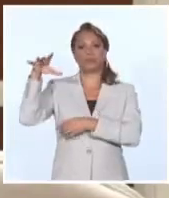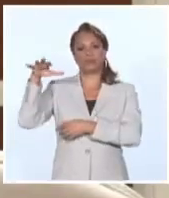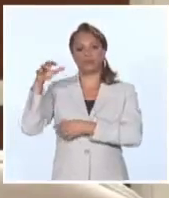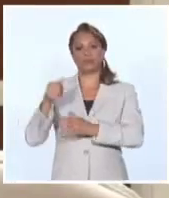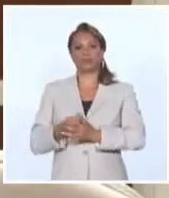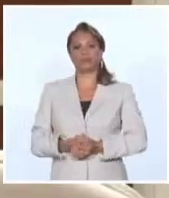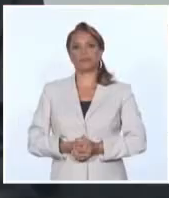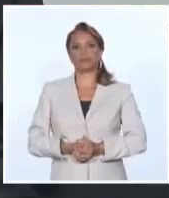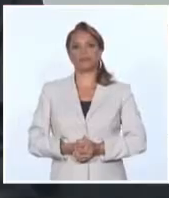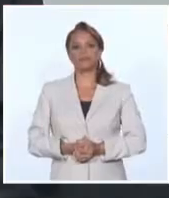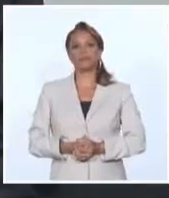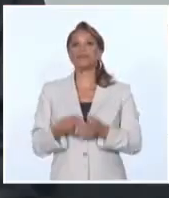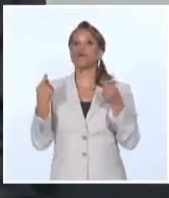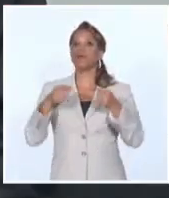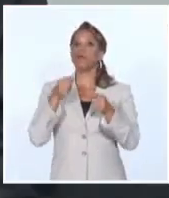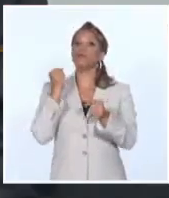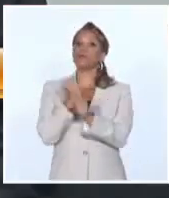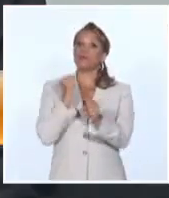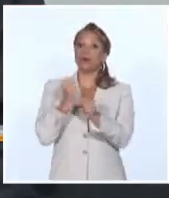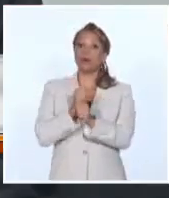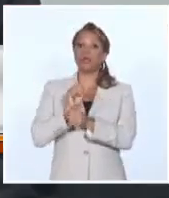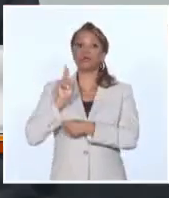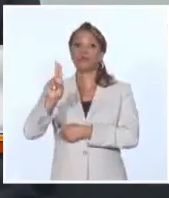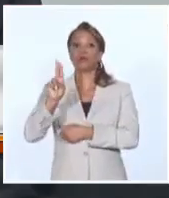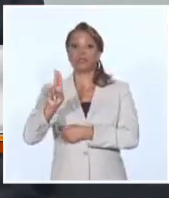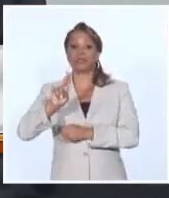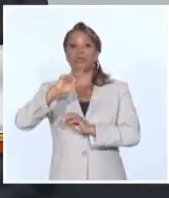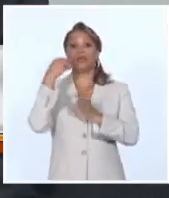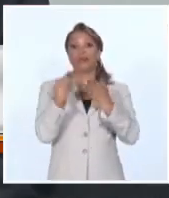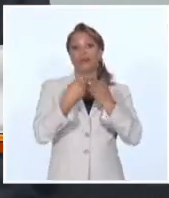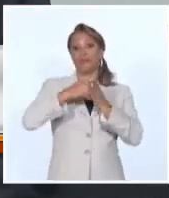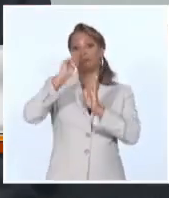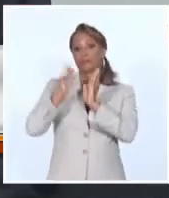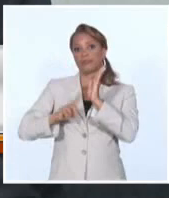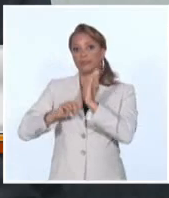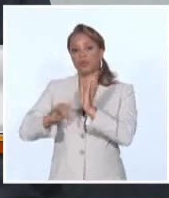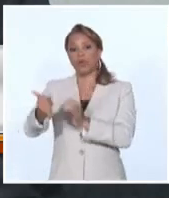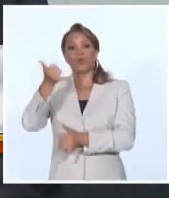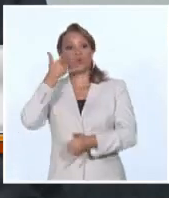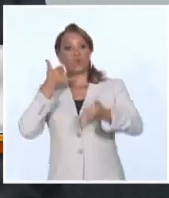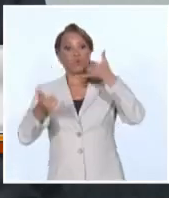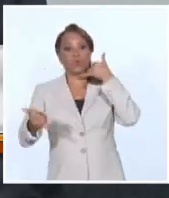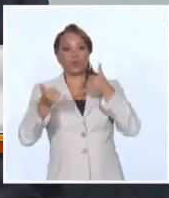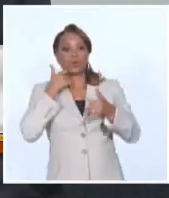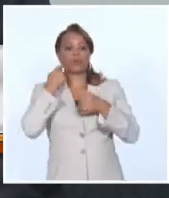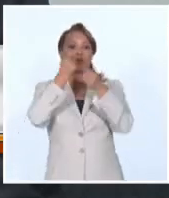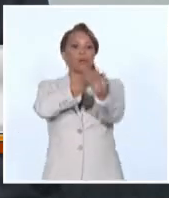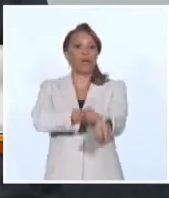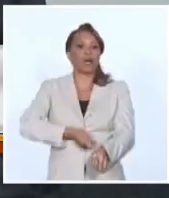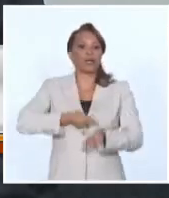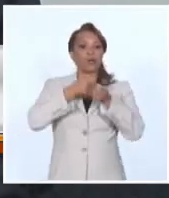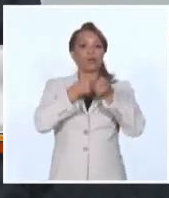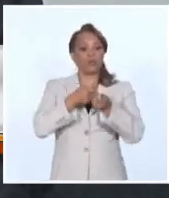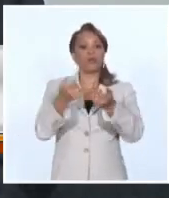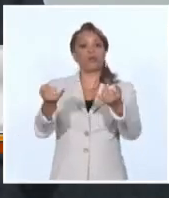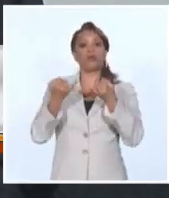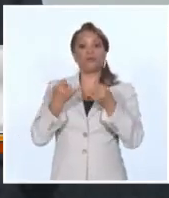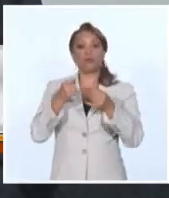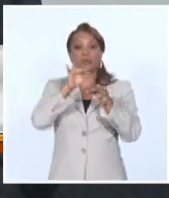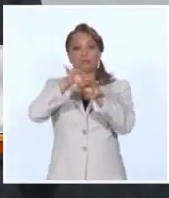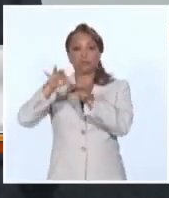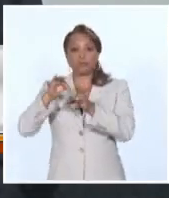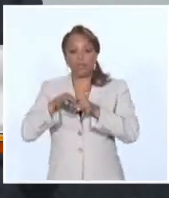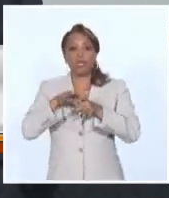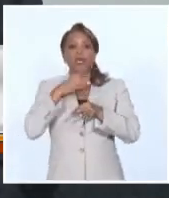Ahora hay que trabajar juntos, servicio eléctrico, comunicaciones, la agricultura actualizando plantaciones y cosechando para